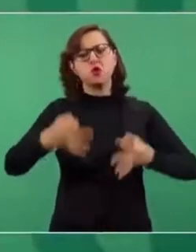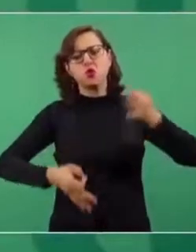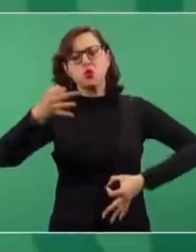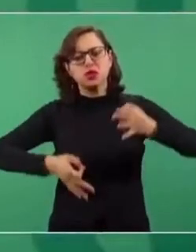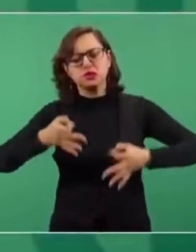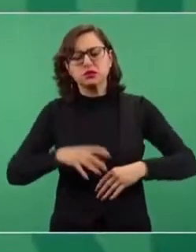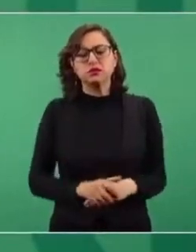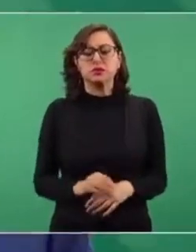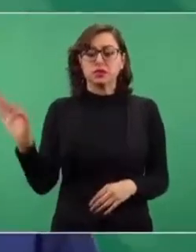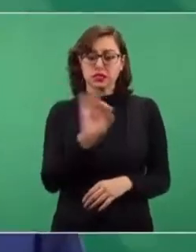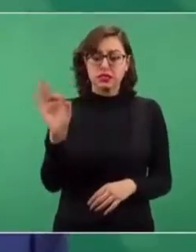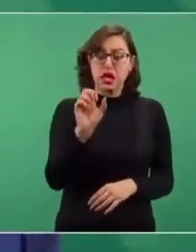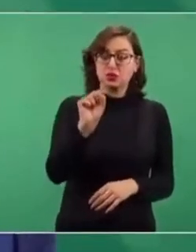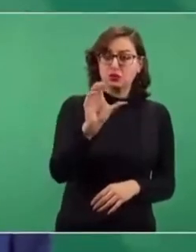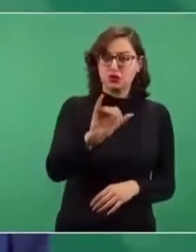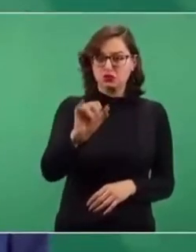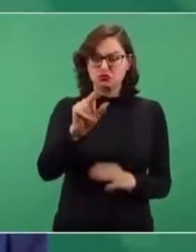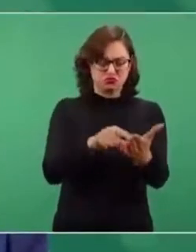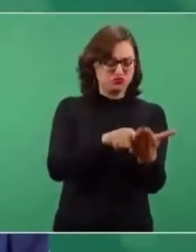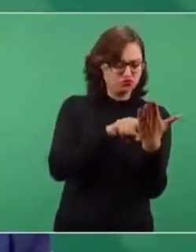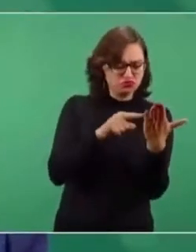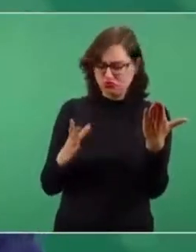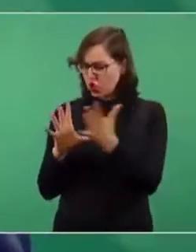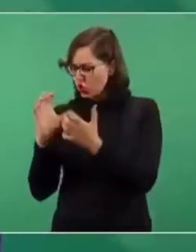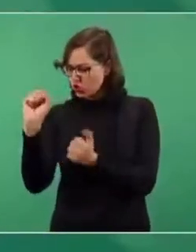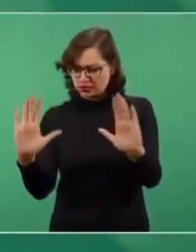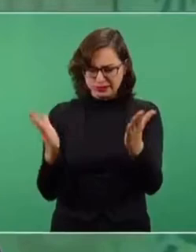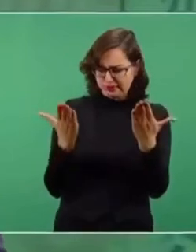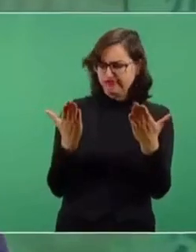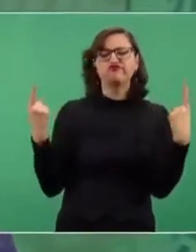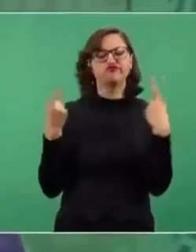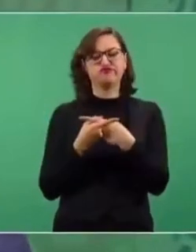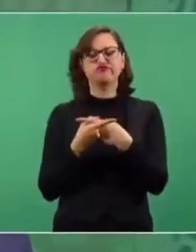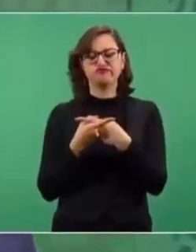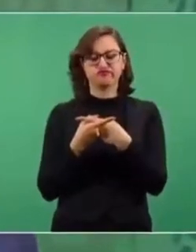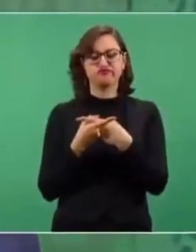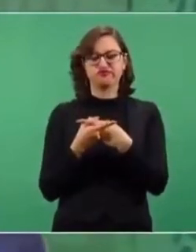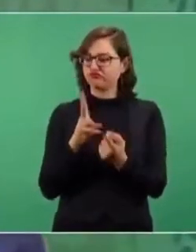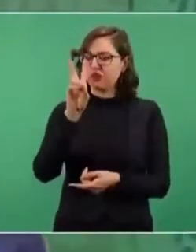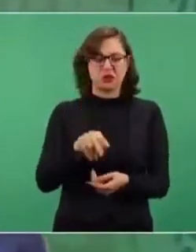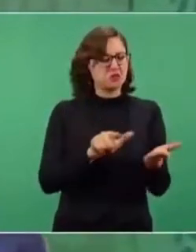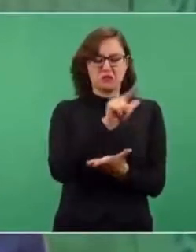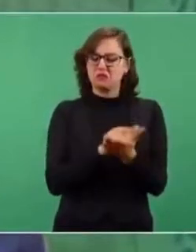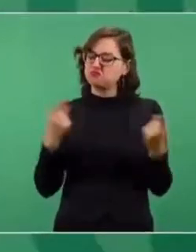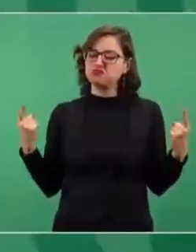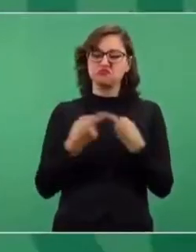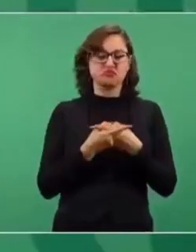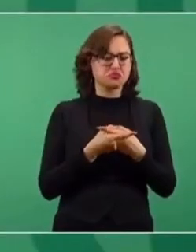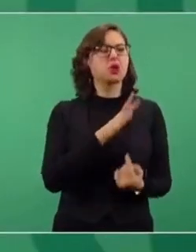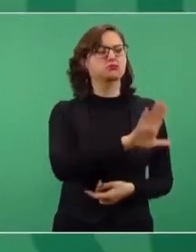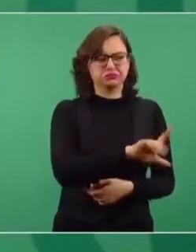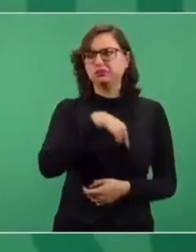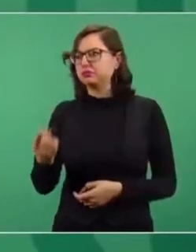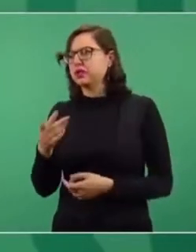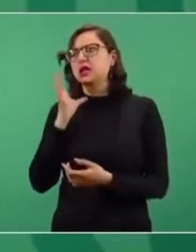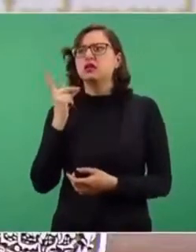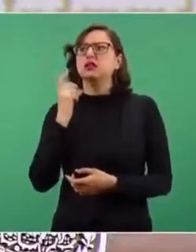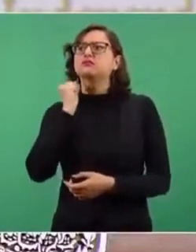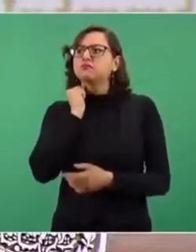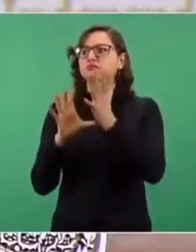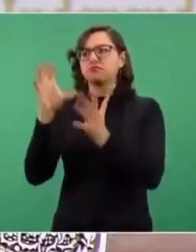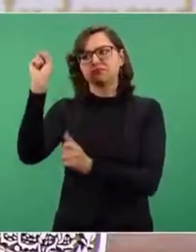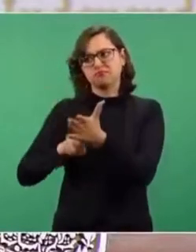sucediera de que en la Corte cancelan esta ley, nos iríamos a una reforma constitucional.